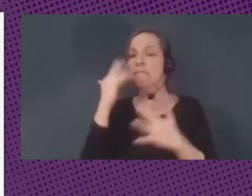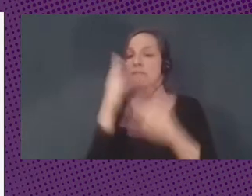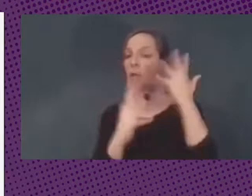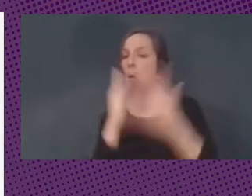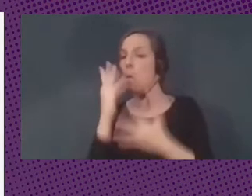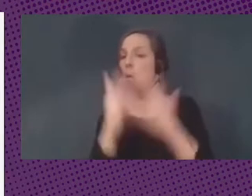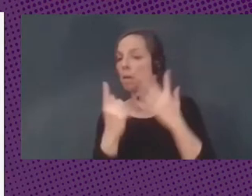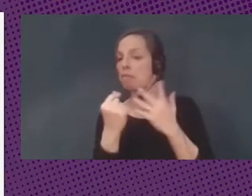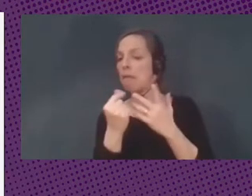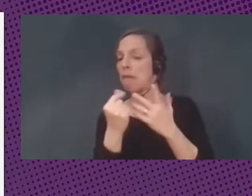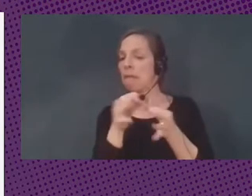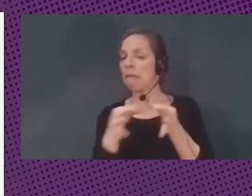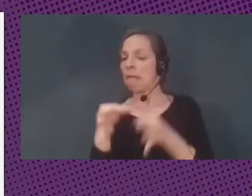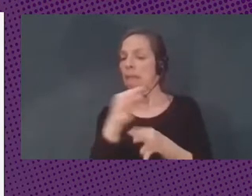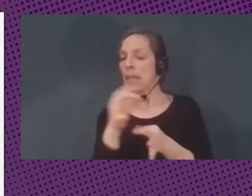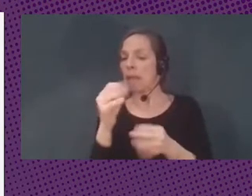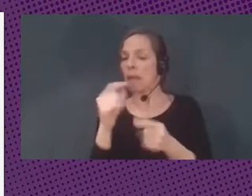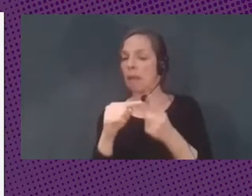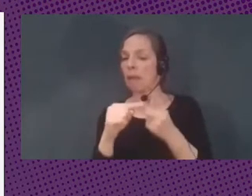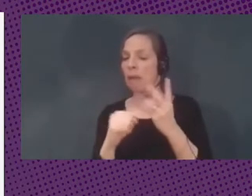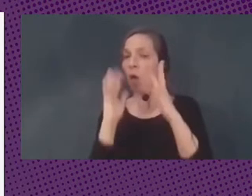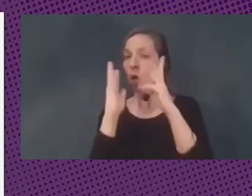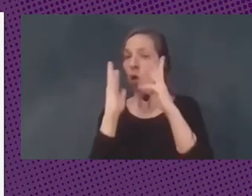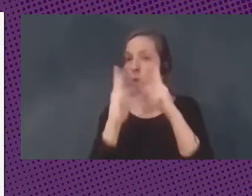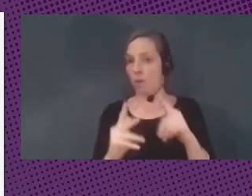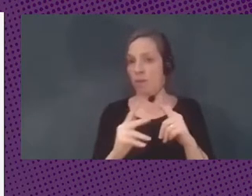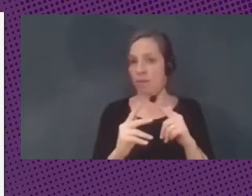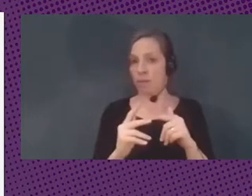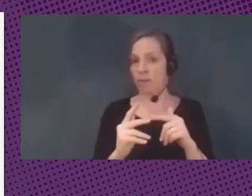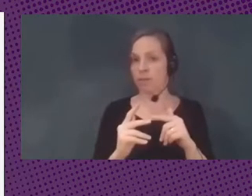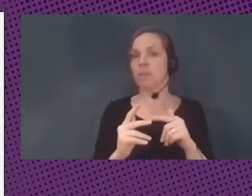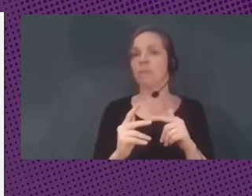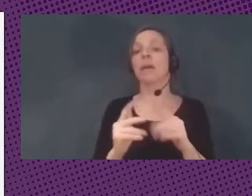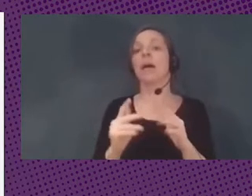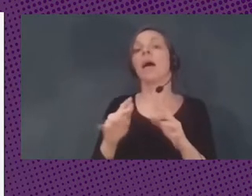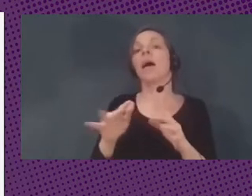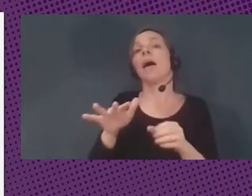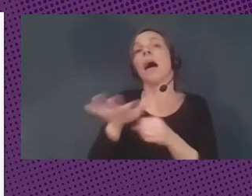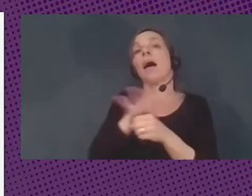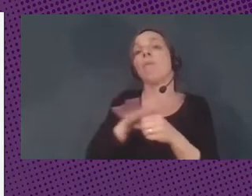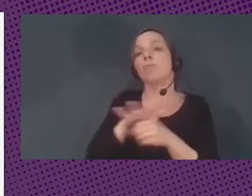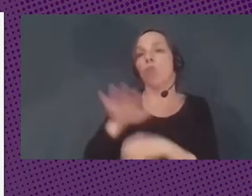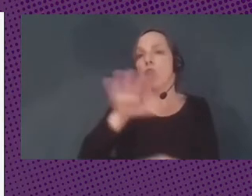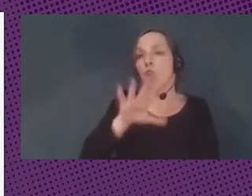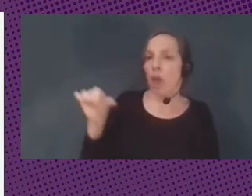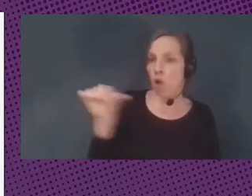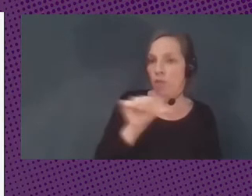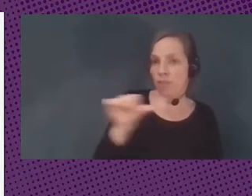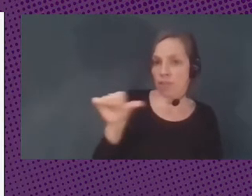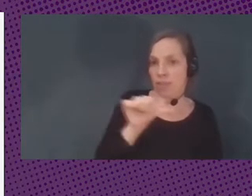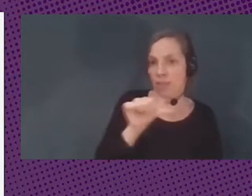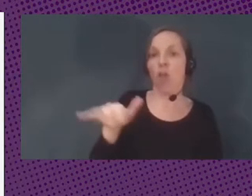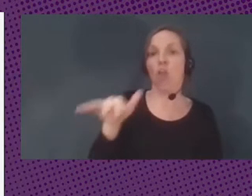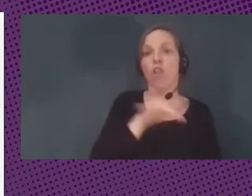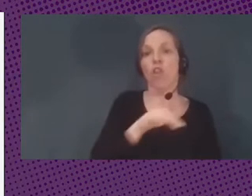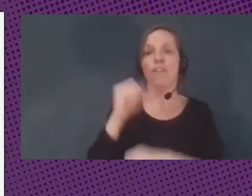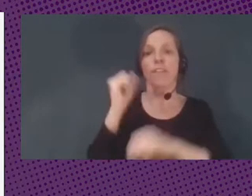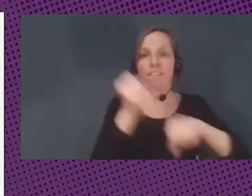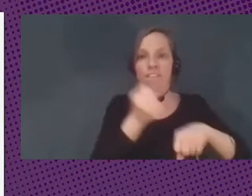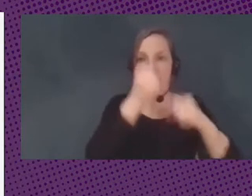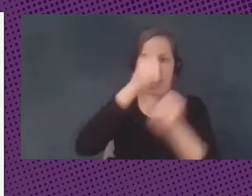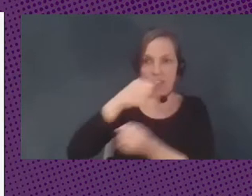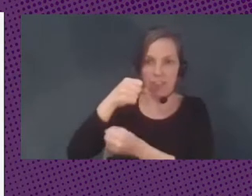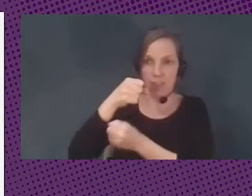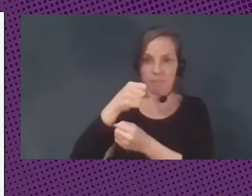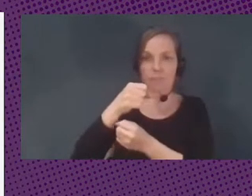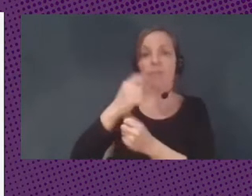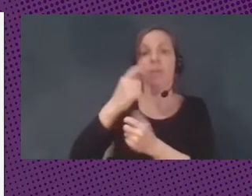humanidad, por lo menos en el mundo occidental, en Venecia. La contabilidad